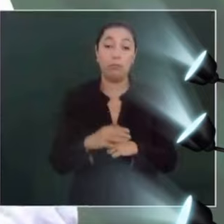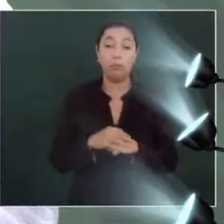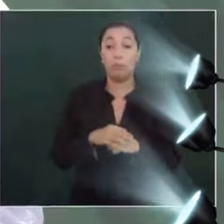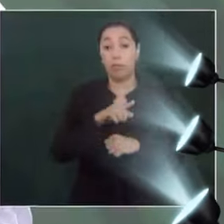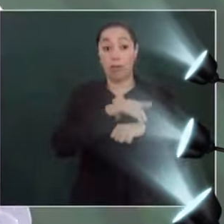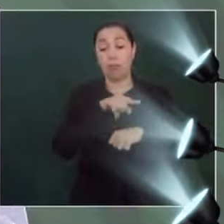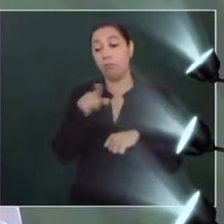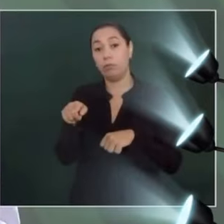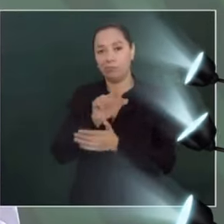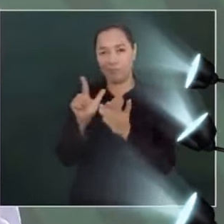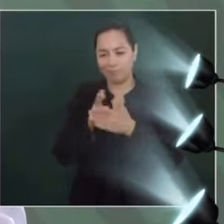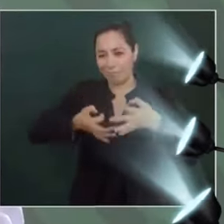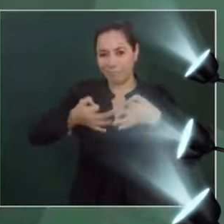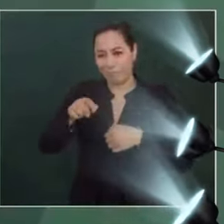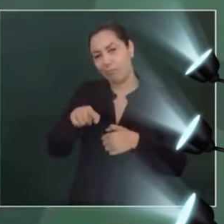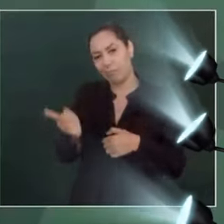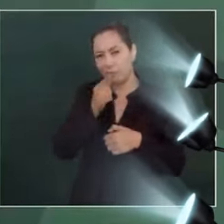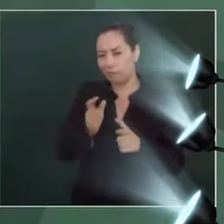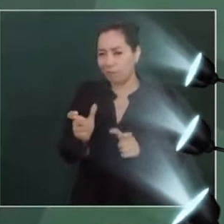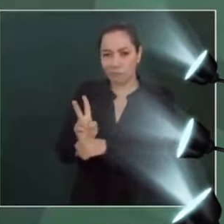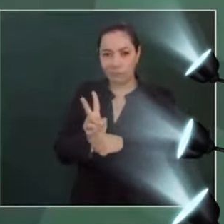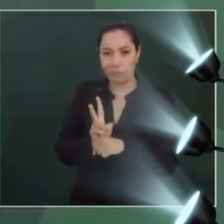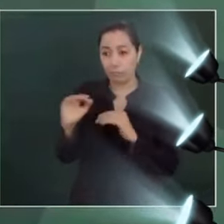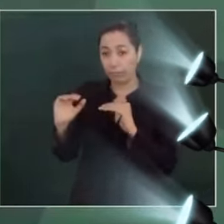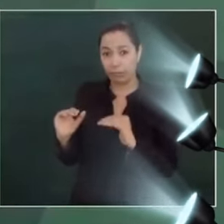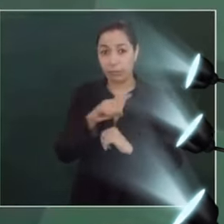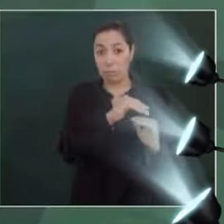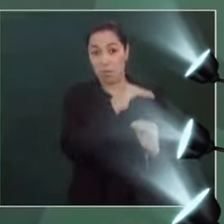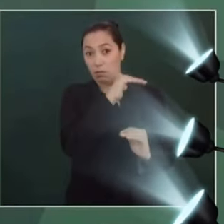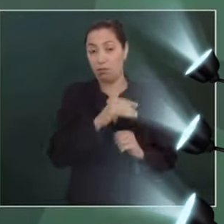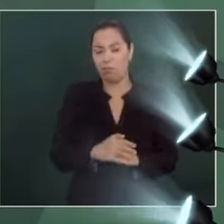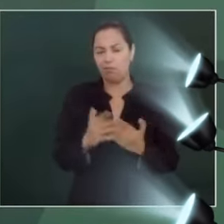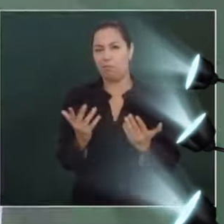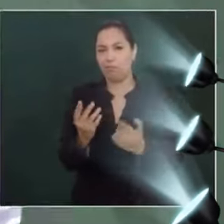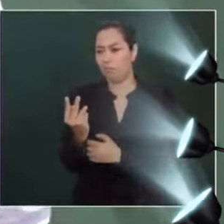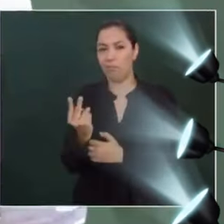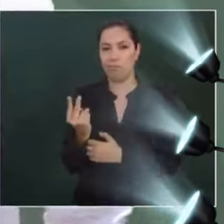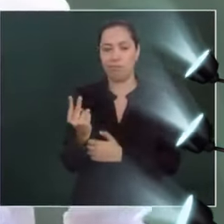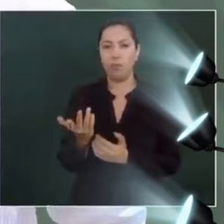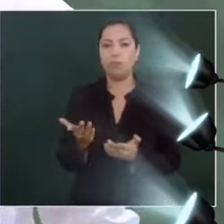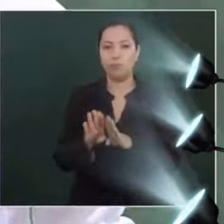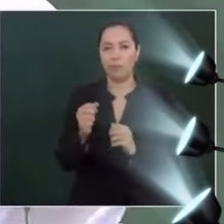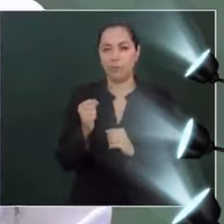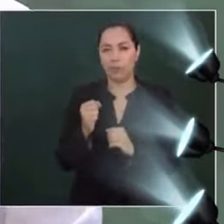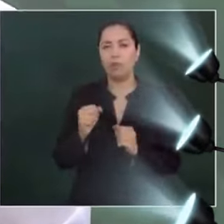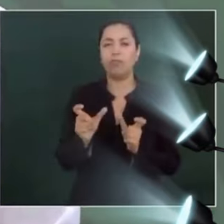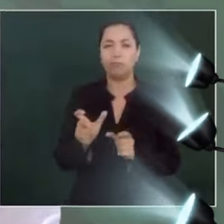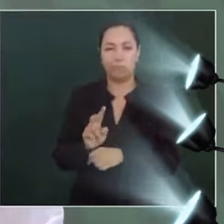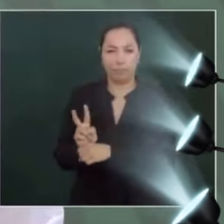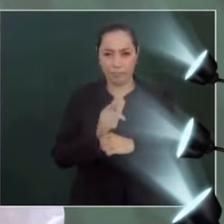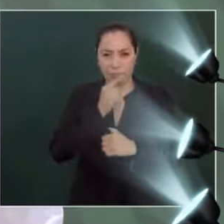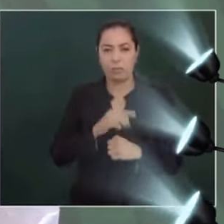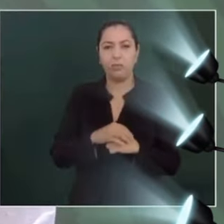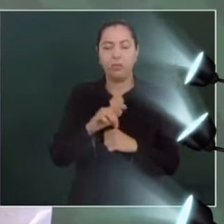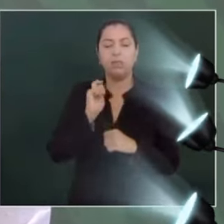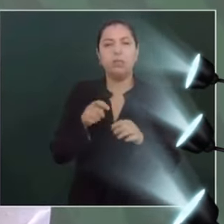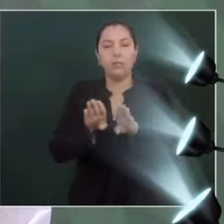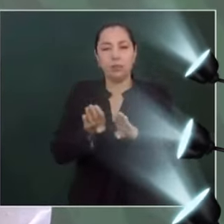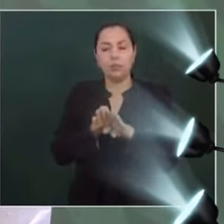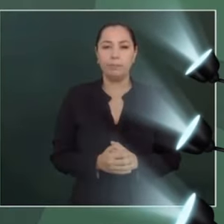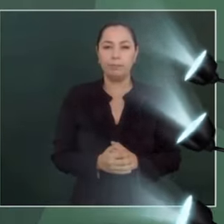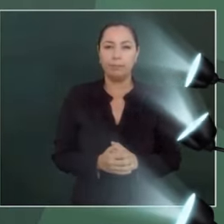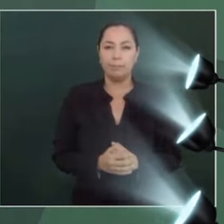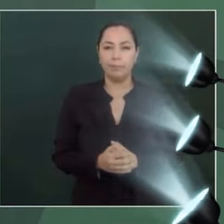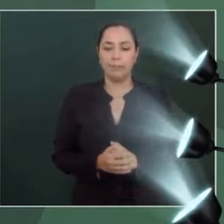el poder legislativo y que el poder judicial. ¿Quién del poder judicial se le iba a componer a las